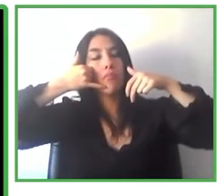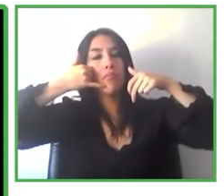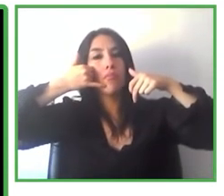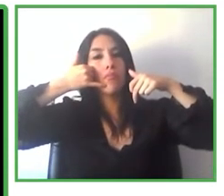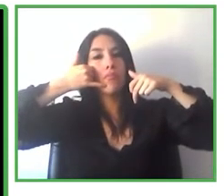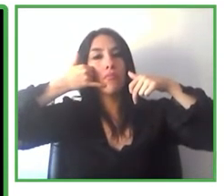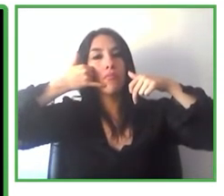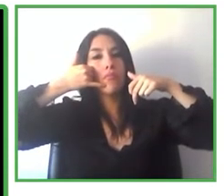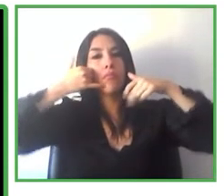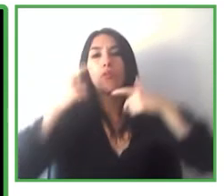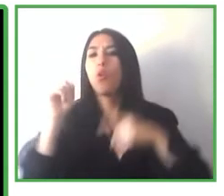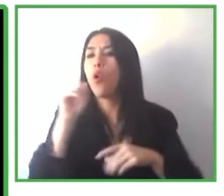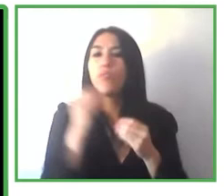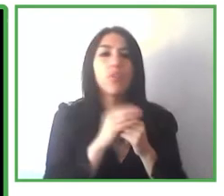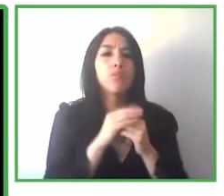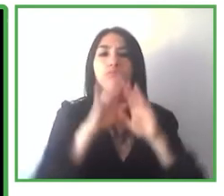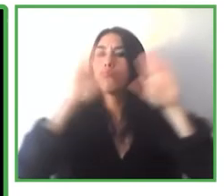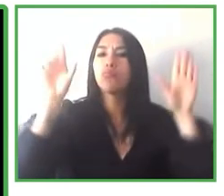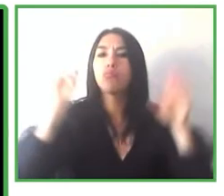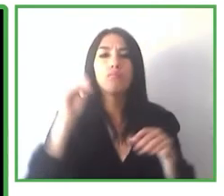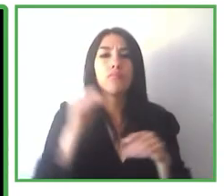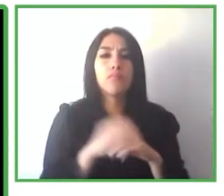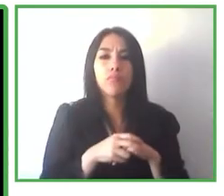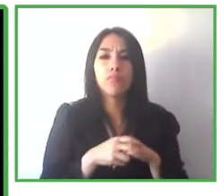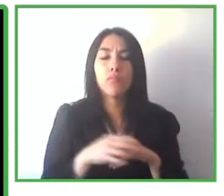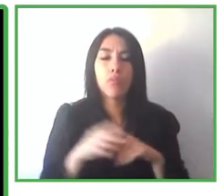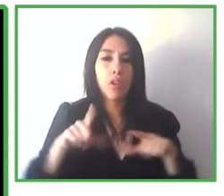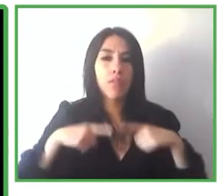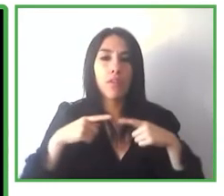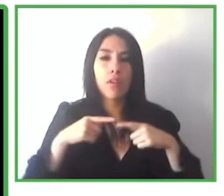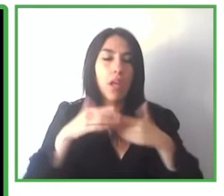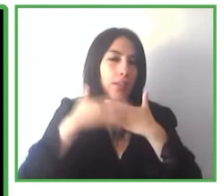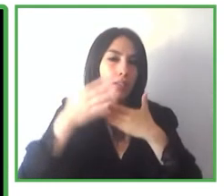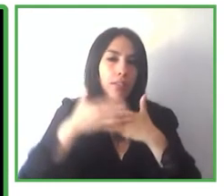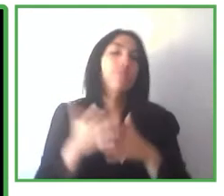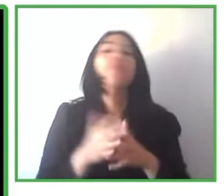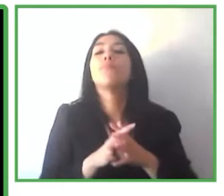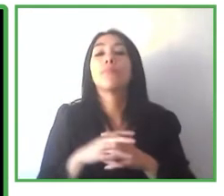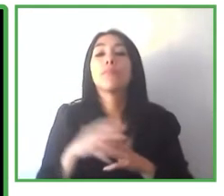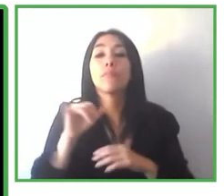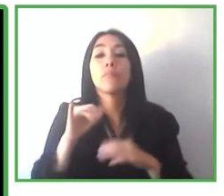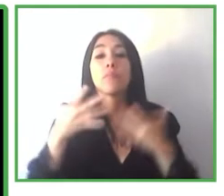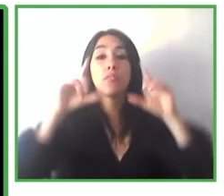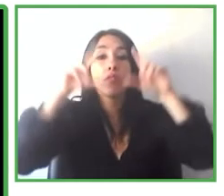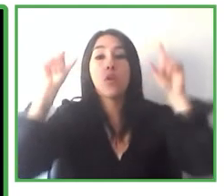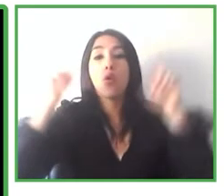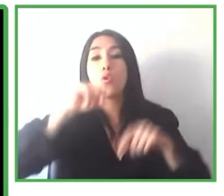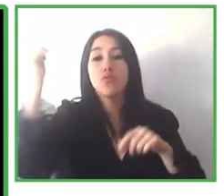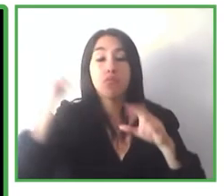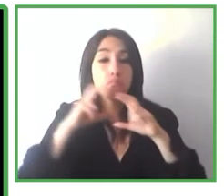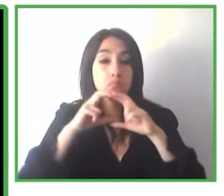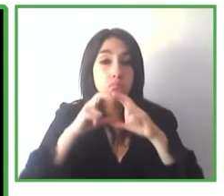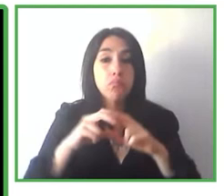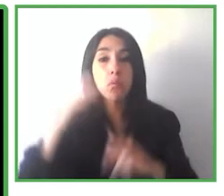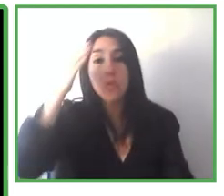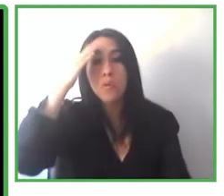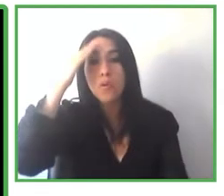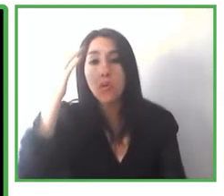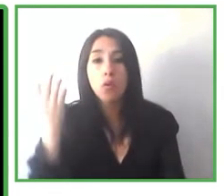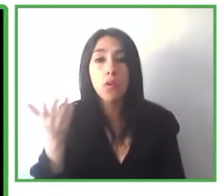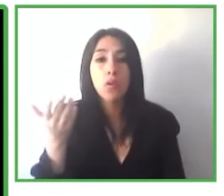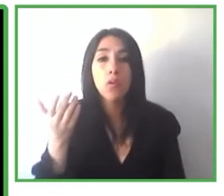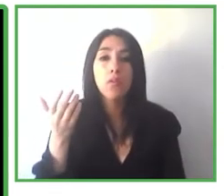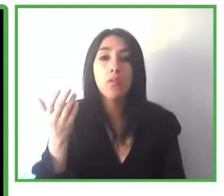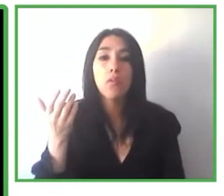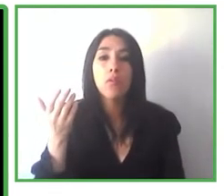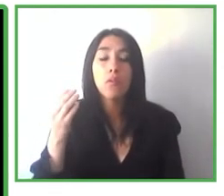al introducir un código Navilens en la misma puerta del usuario sabe si es la línea 35 la línea 36 que se acaba de detener frente